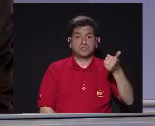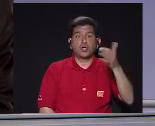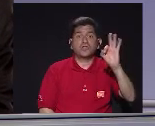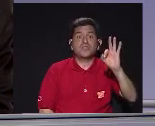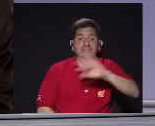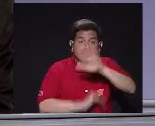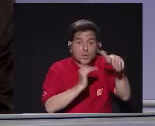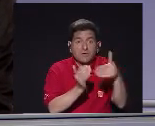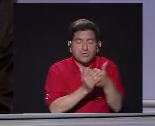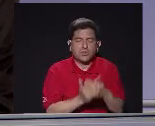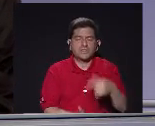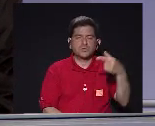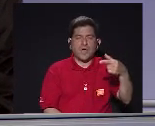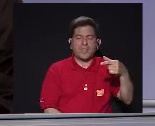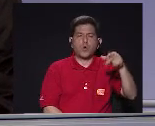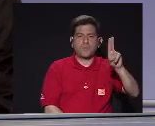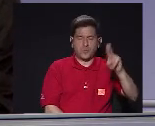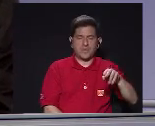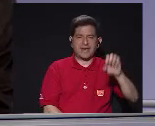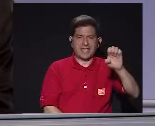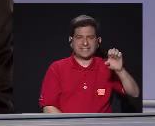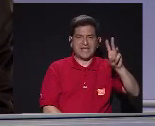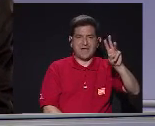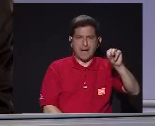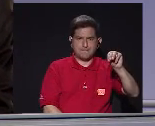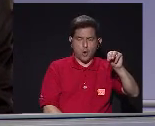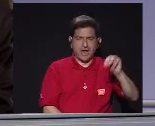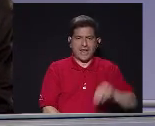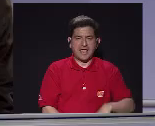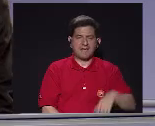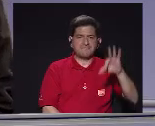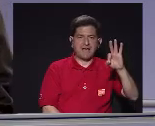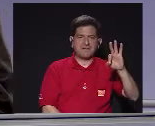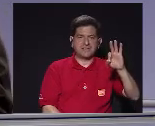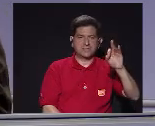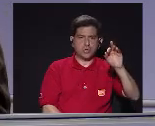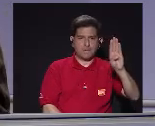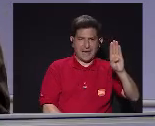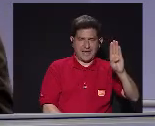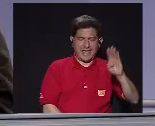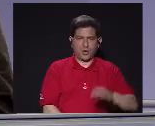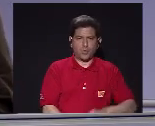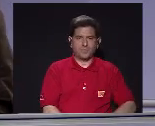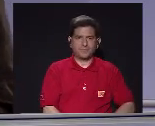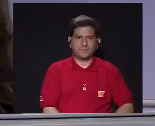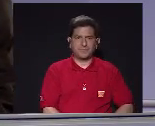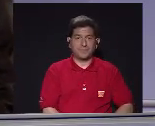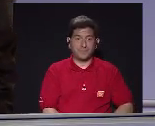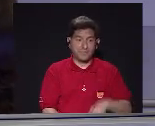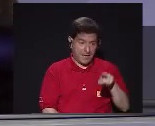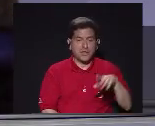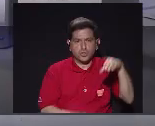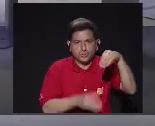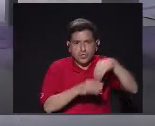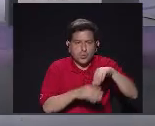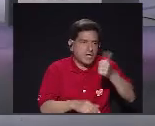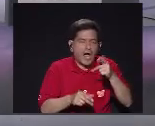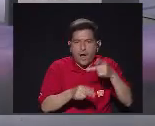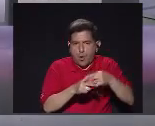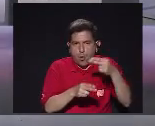19 Guadalupe Urbina Esteban Monge Fabricio Barquero Entre ellos